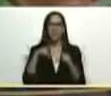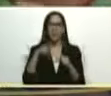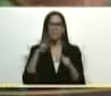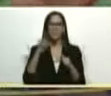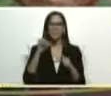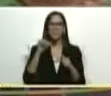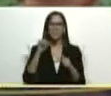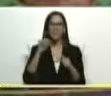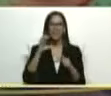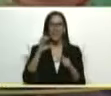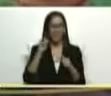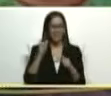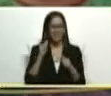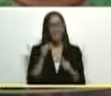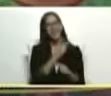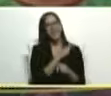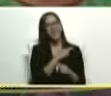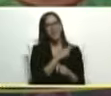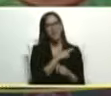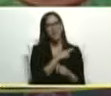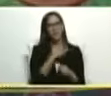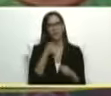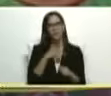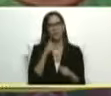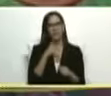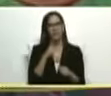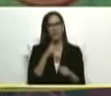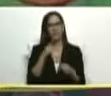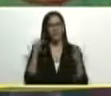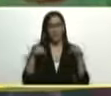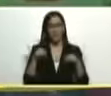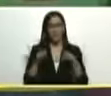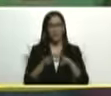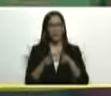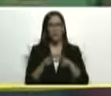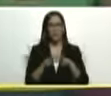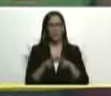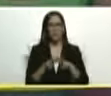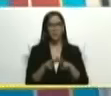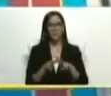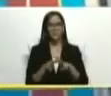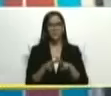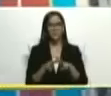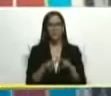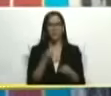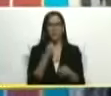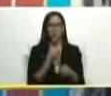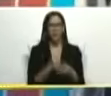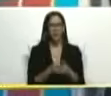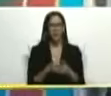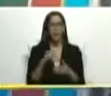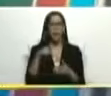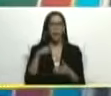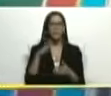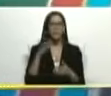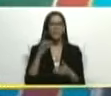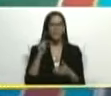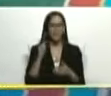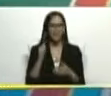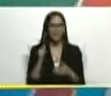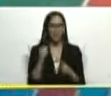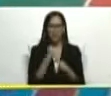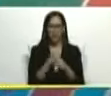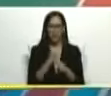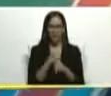Prisca es jefa política aquí en este urbanismo y bueno Prisca es una trabajadora